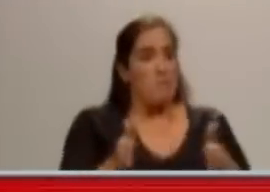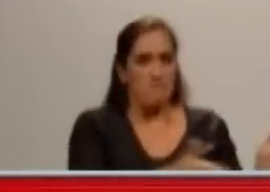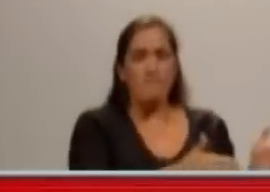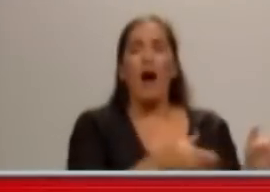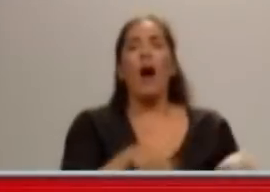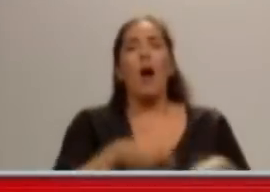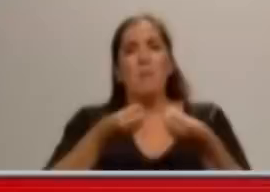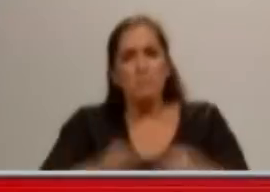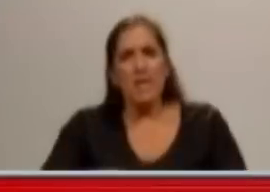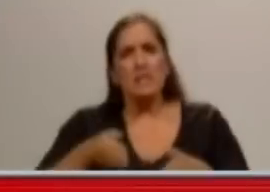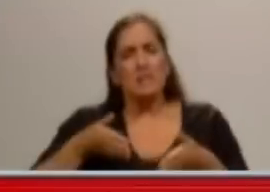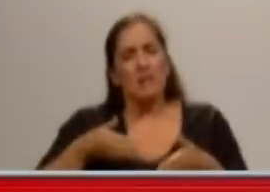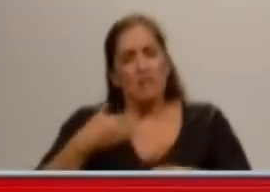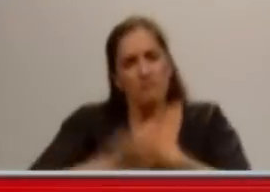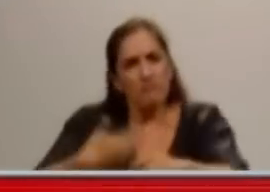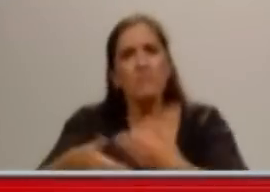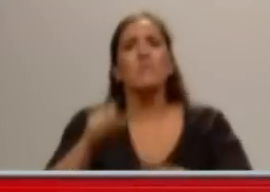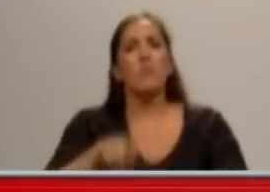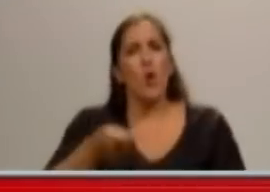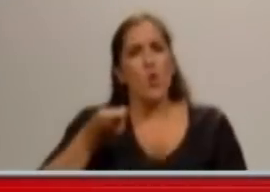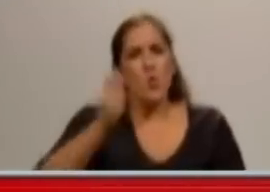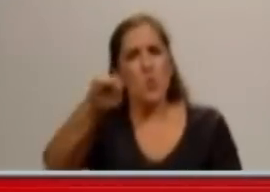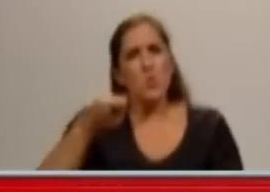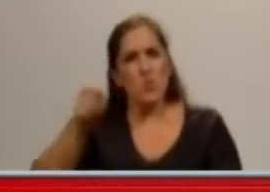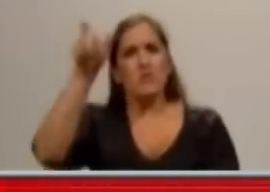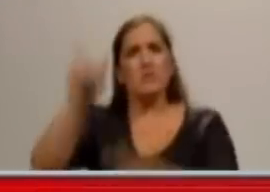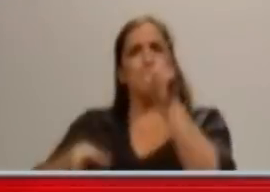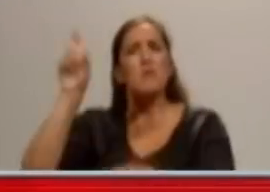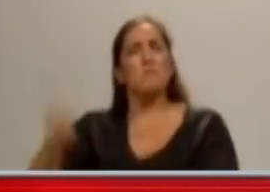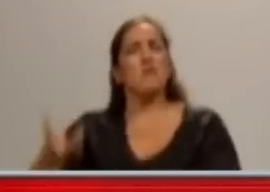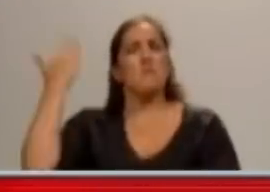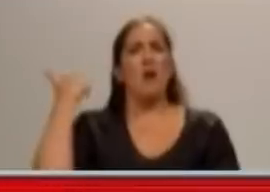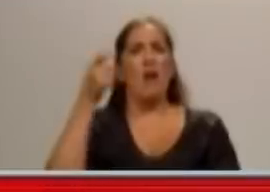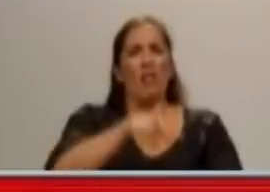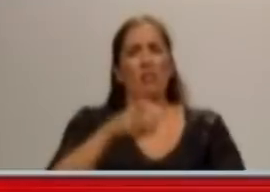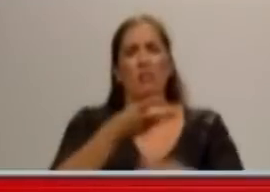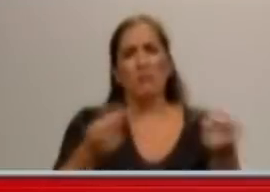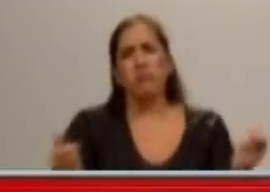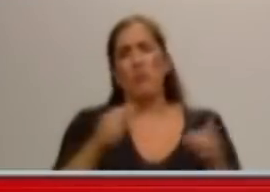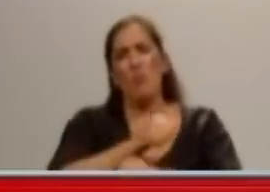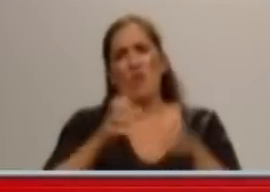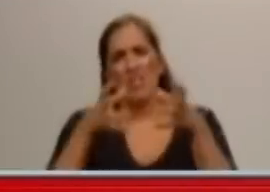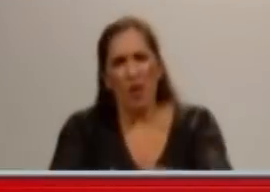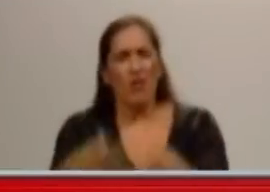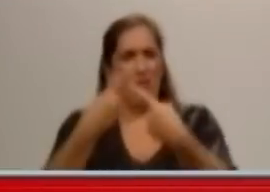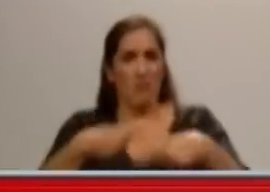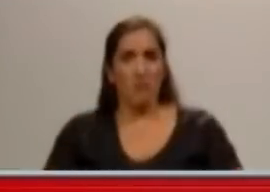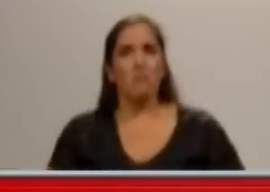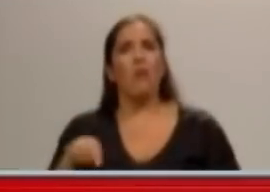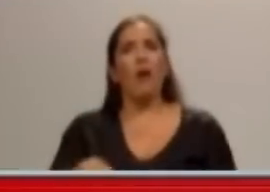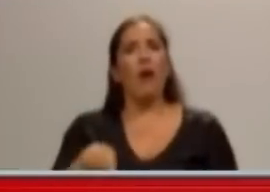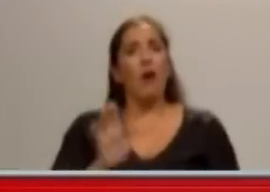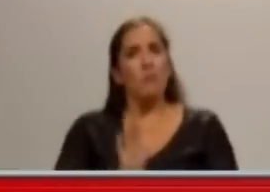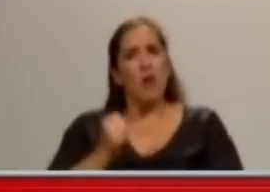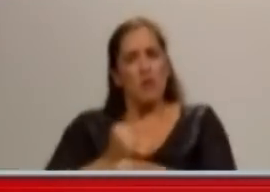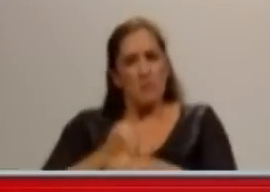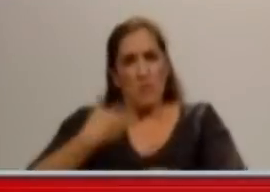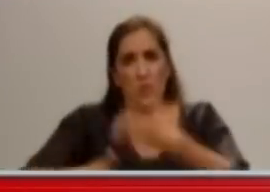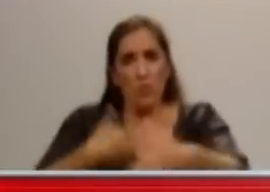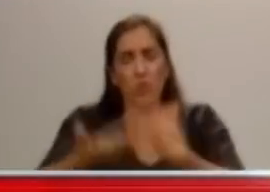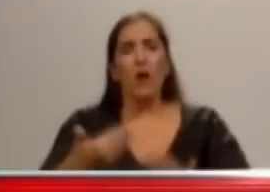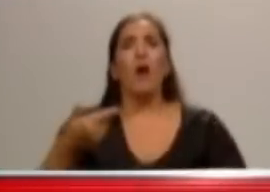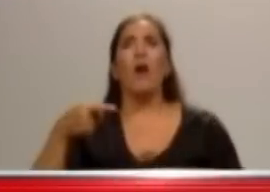y uno, por eso, decíamos el otro día, ¿te acordás, Edgar, y también, Sergio, que la denuncia de Nisman era grave, si era cierta, y era grave, si era